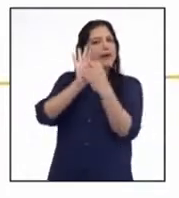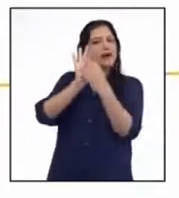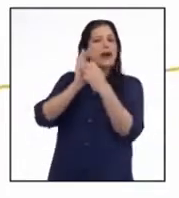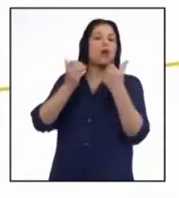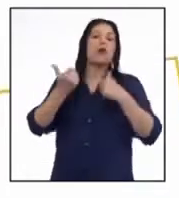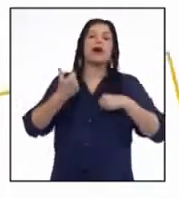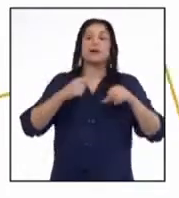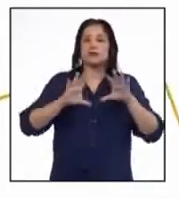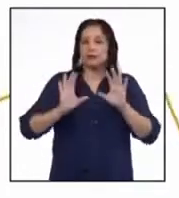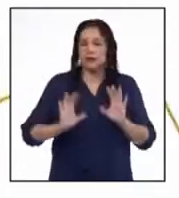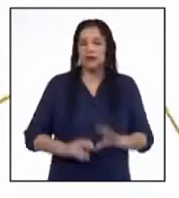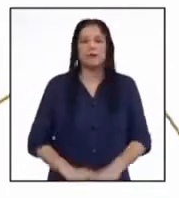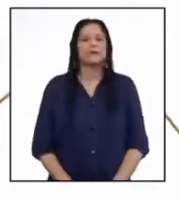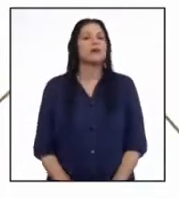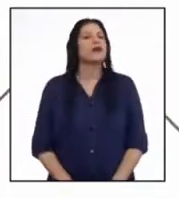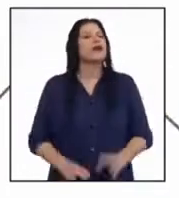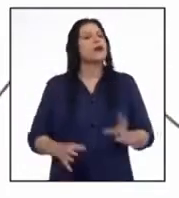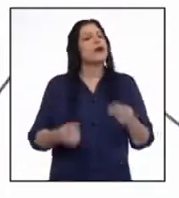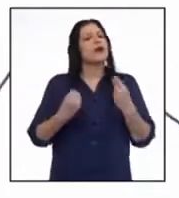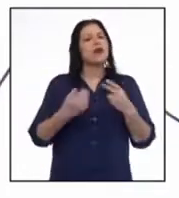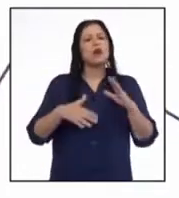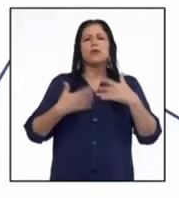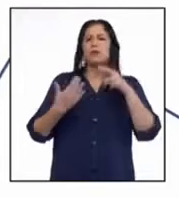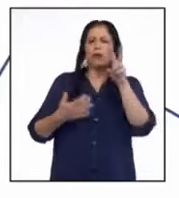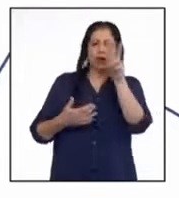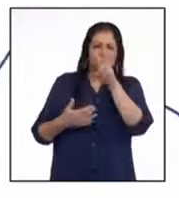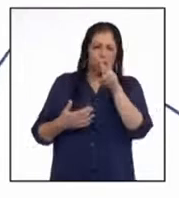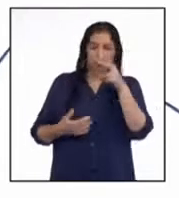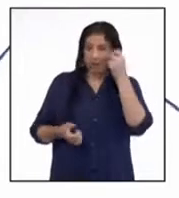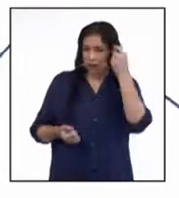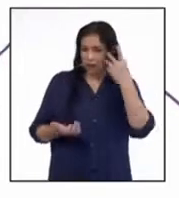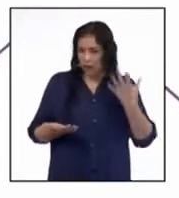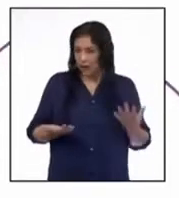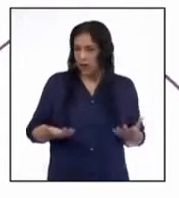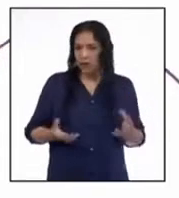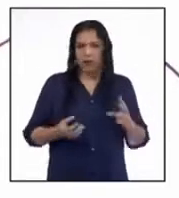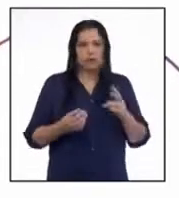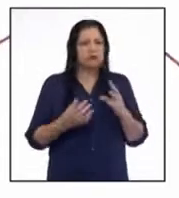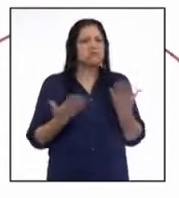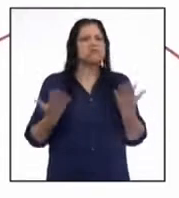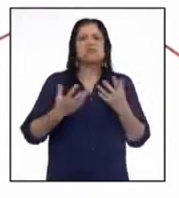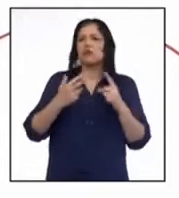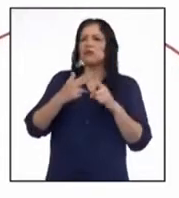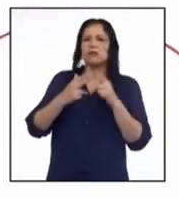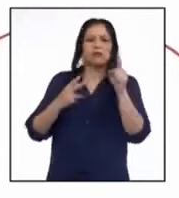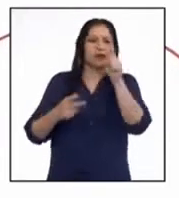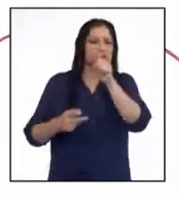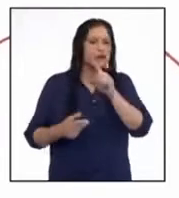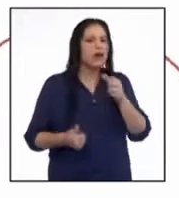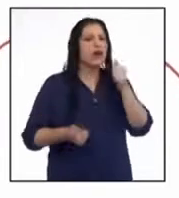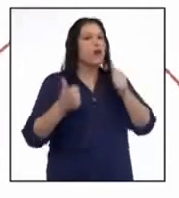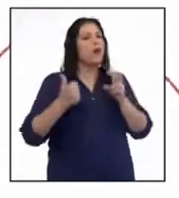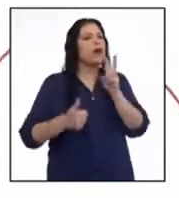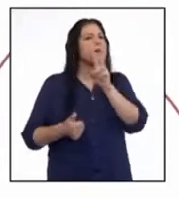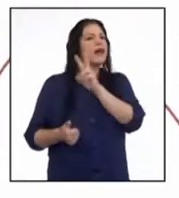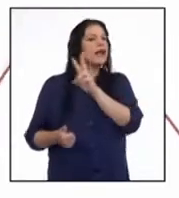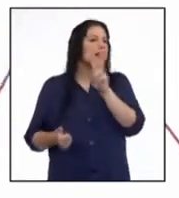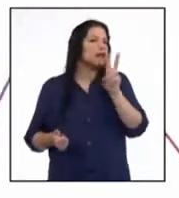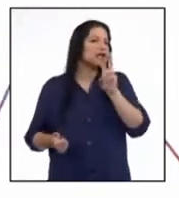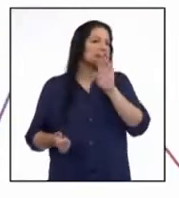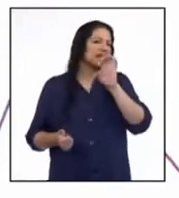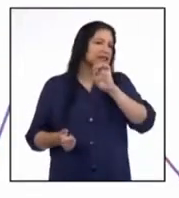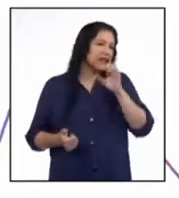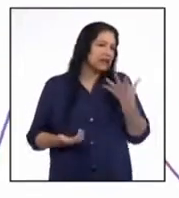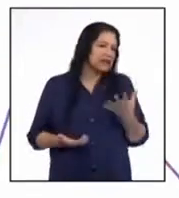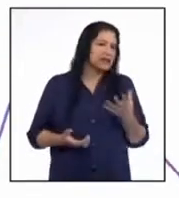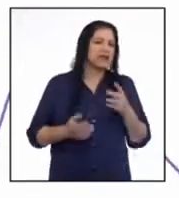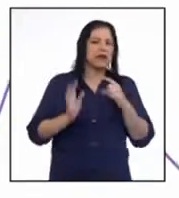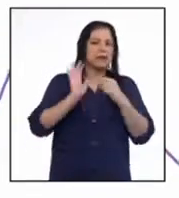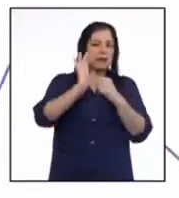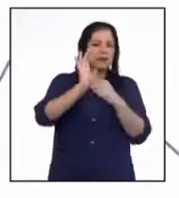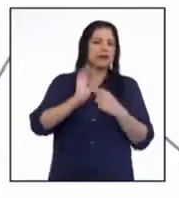actividades. ¿Y cómo le doy lectura a ese gráfico? ¿Por dónde empiezo? ¿Qué variables estadísticas presenta? Vayamos paso a